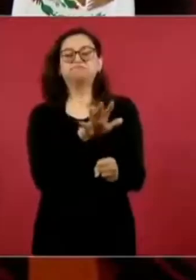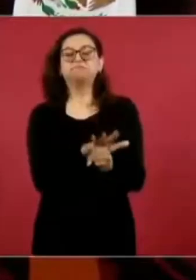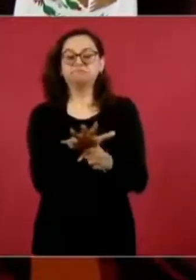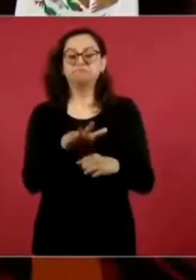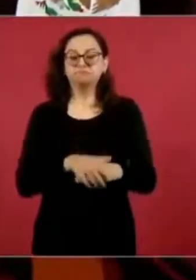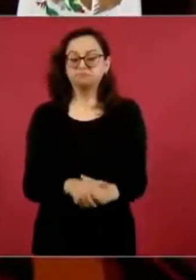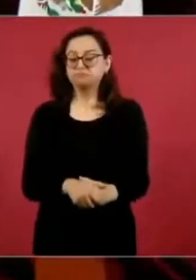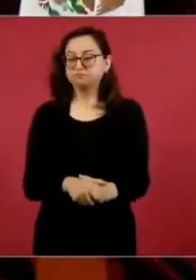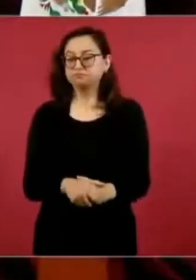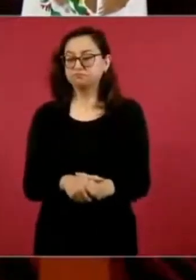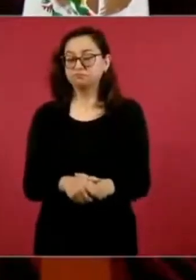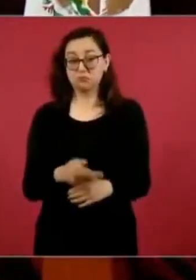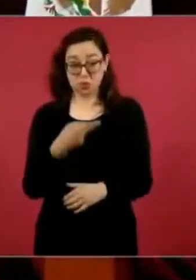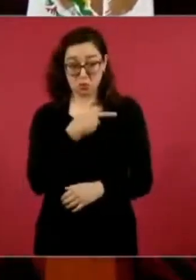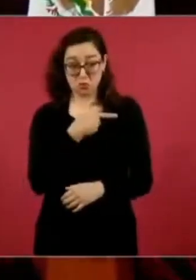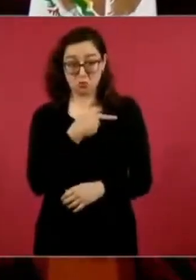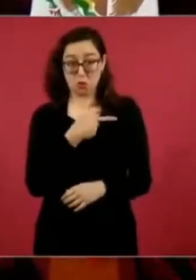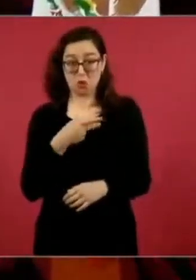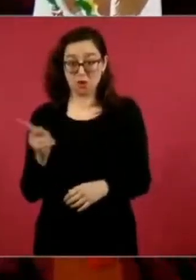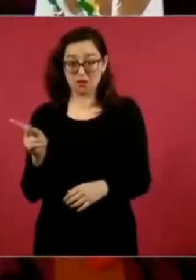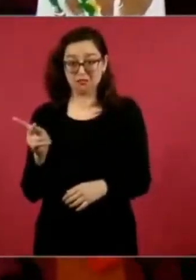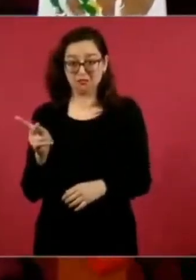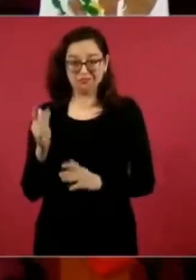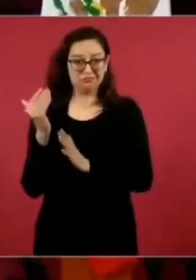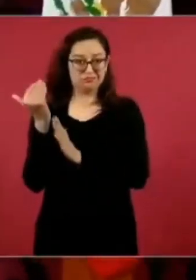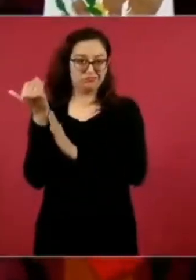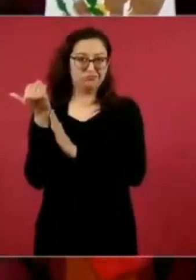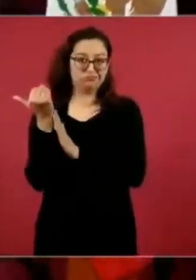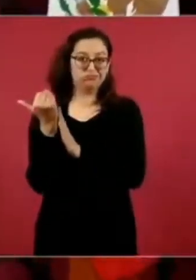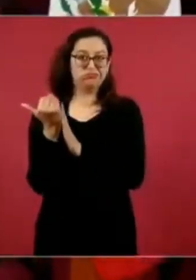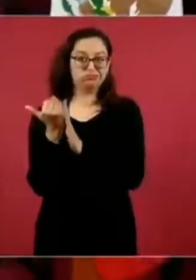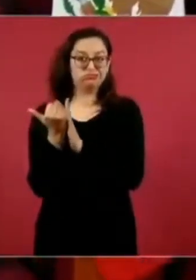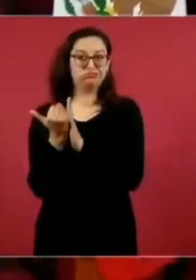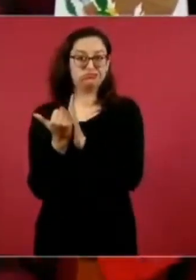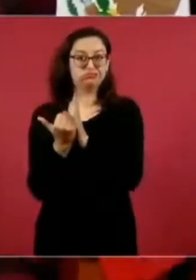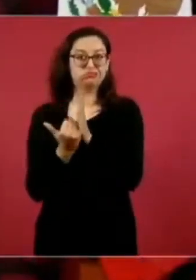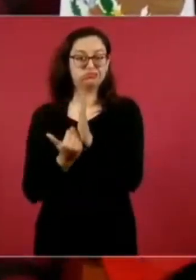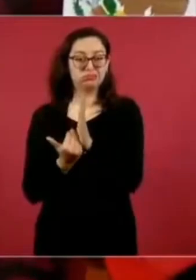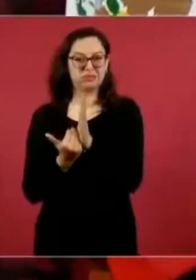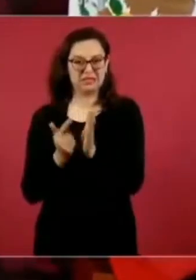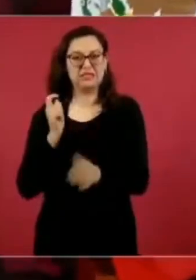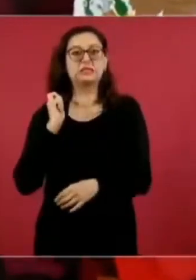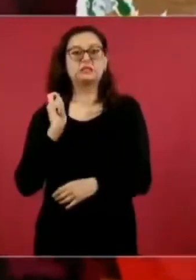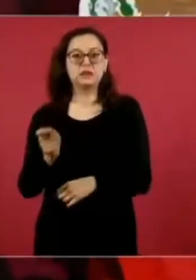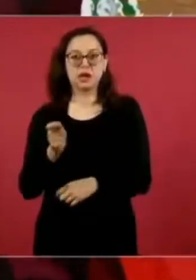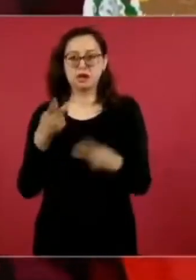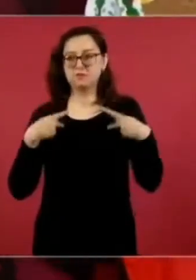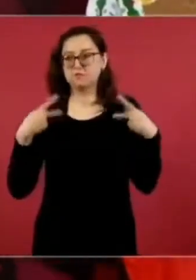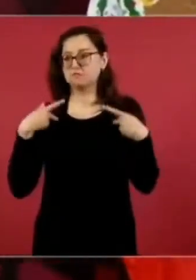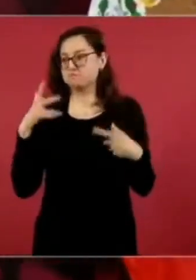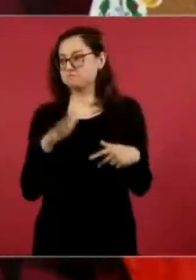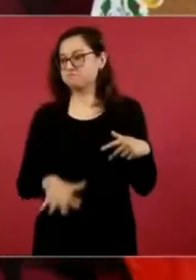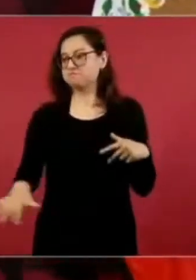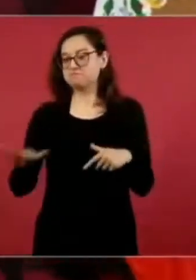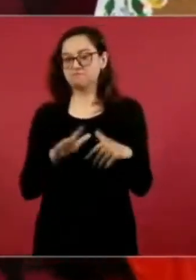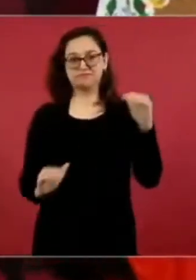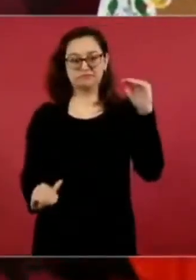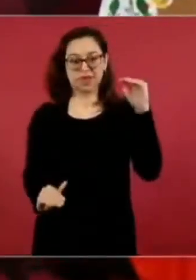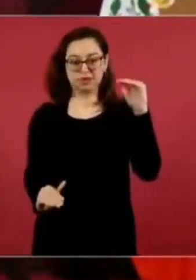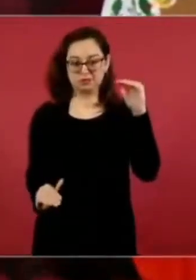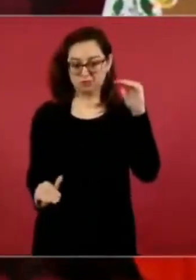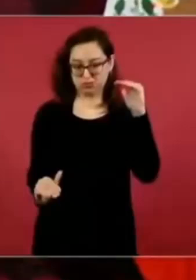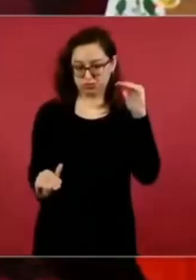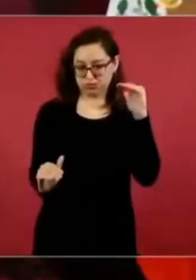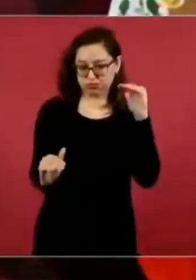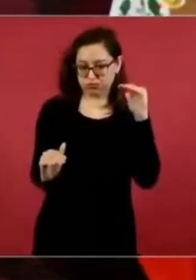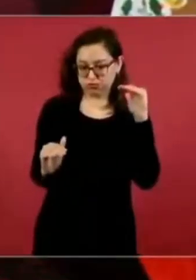Podrán decir lo que quieran nuestros adversarios, pero eso no